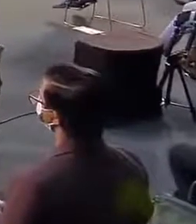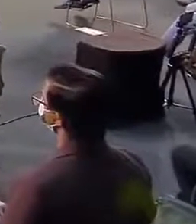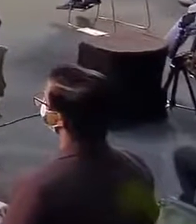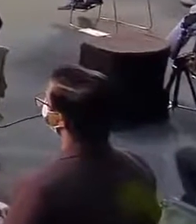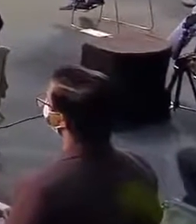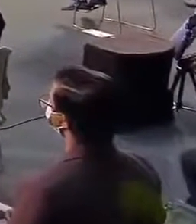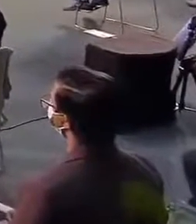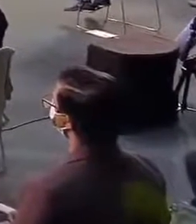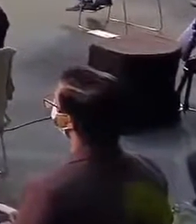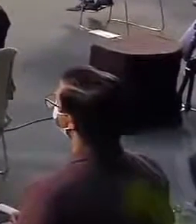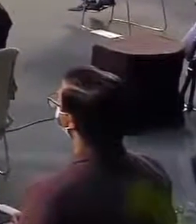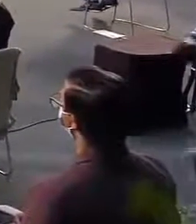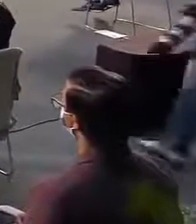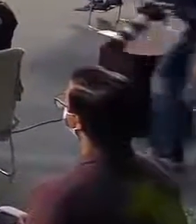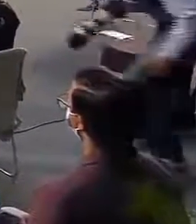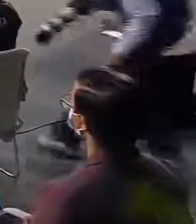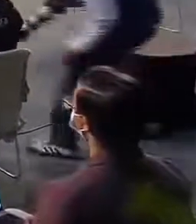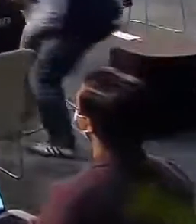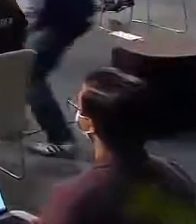véngase por favor